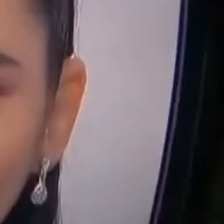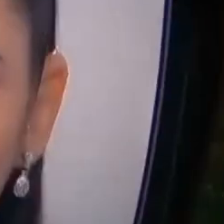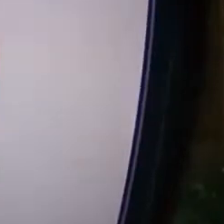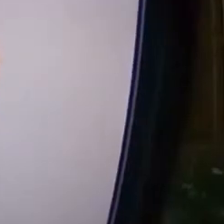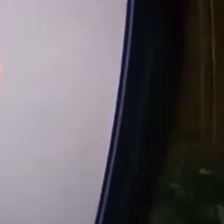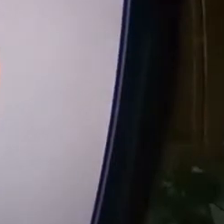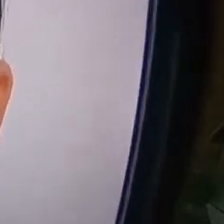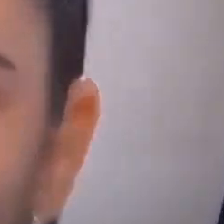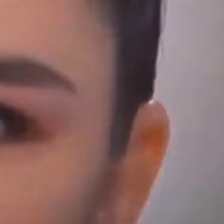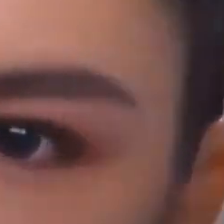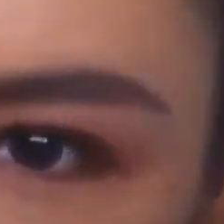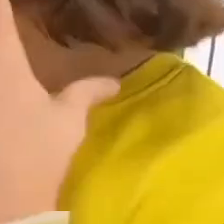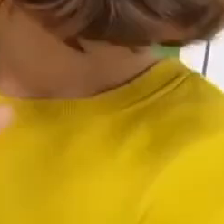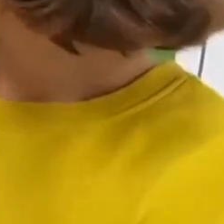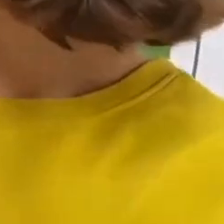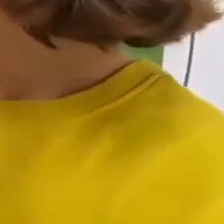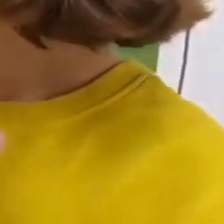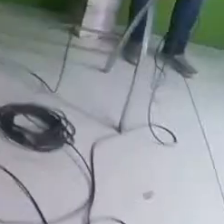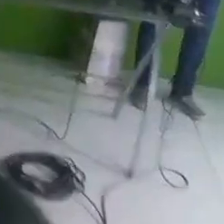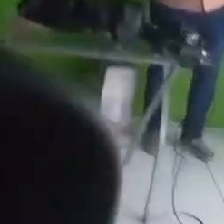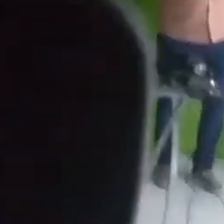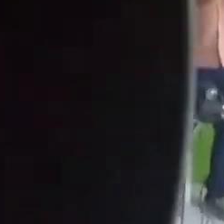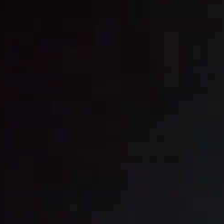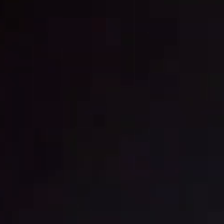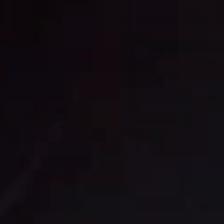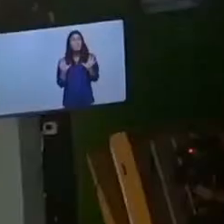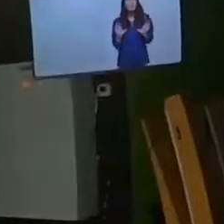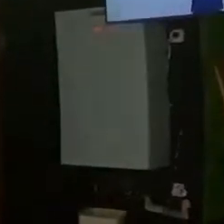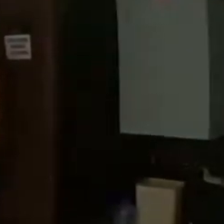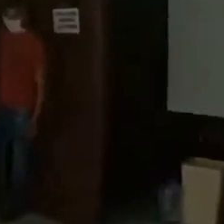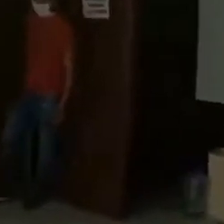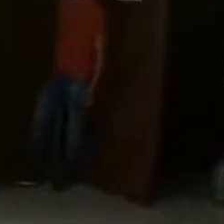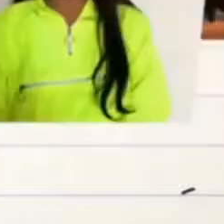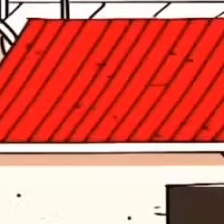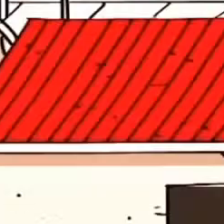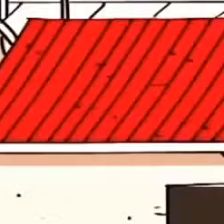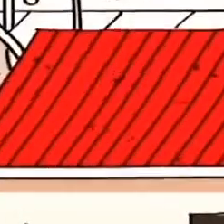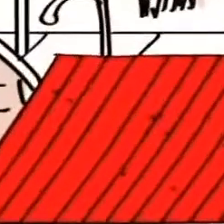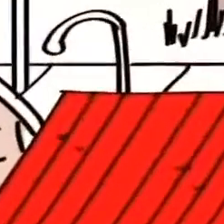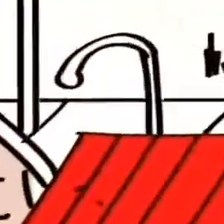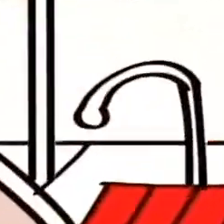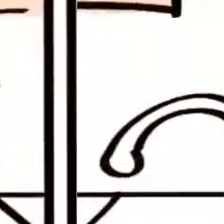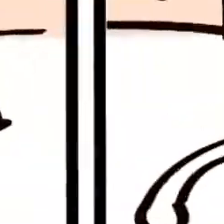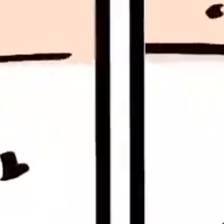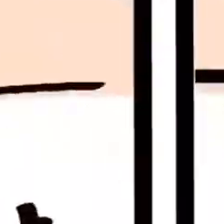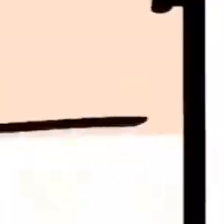Es así como el Ministerio de Educación y TV Perú han iniciado una nueva...